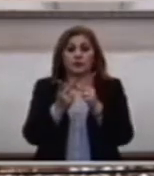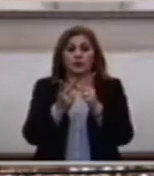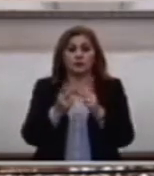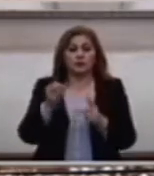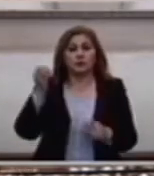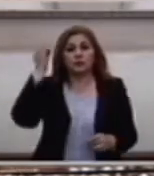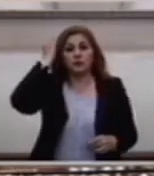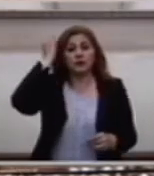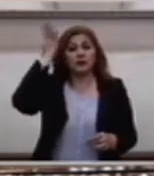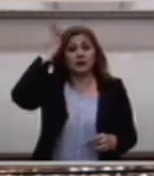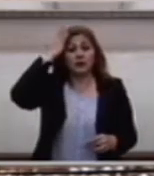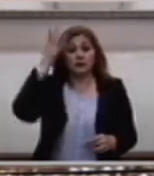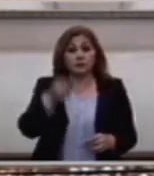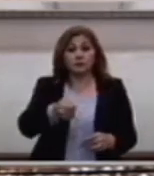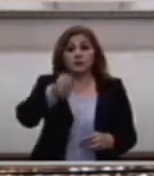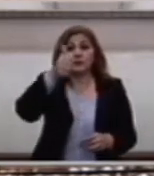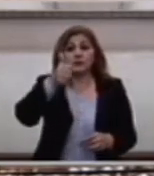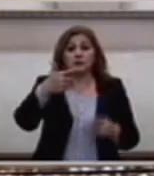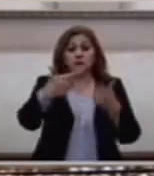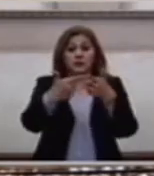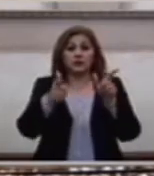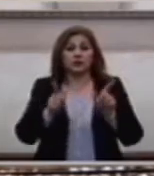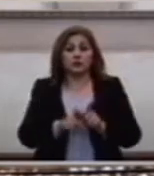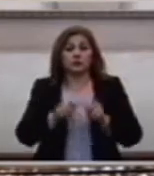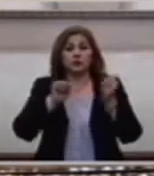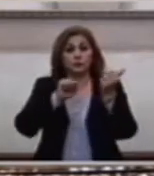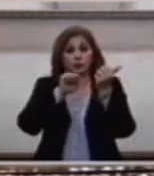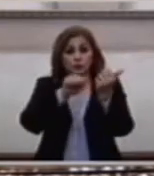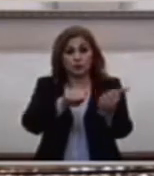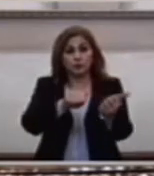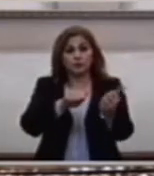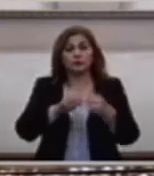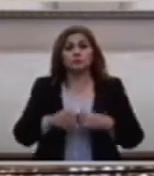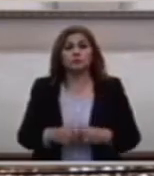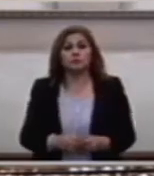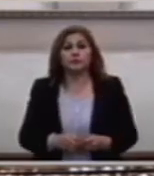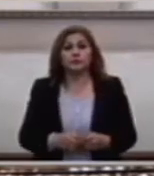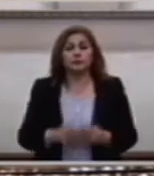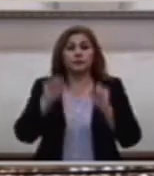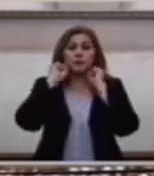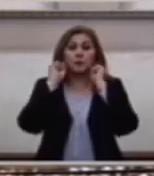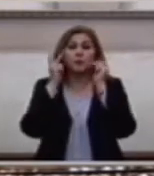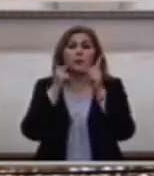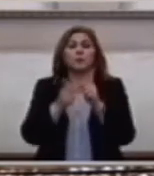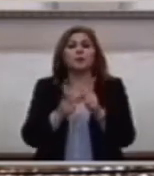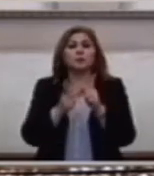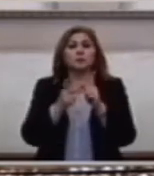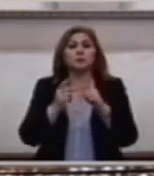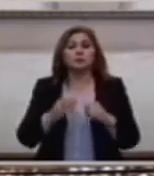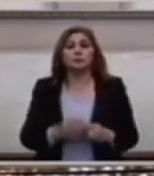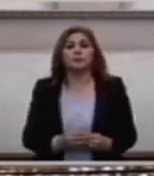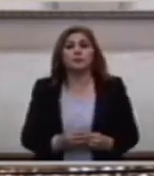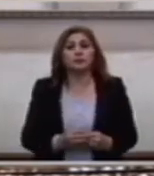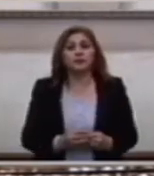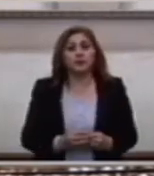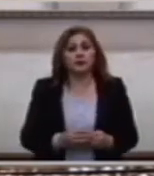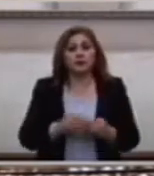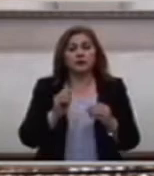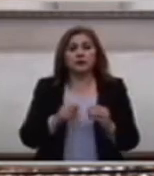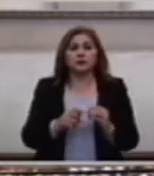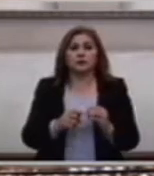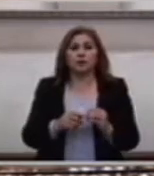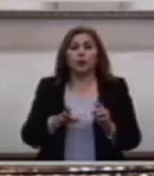Del grupo de los apóstoles San Pedro Que es como el